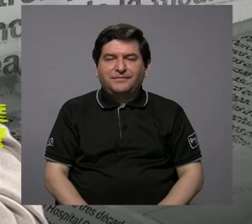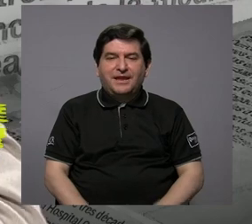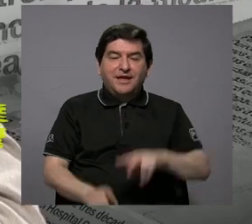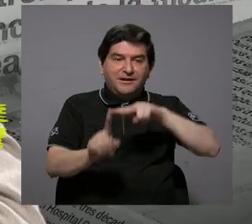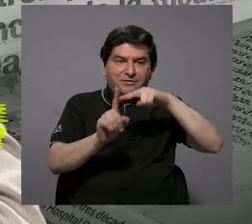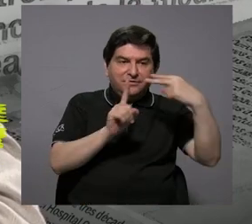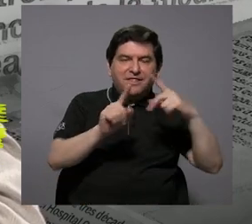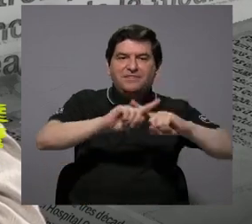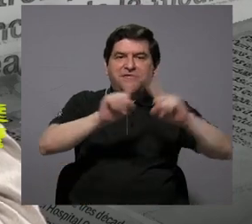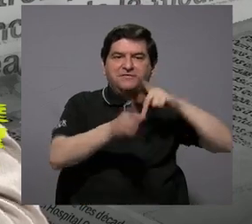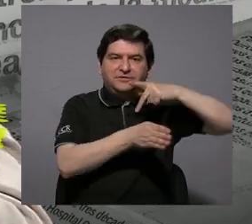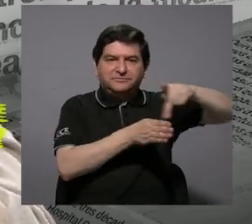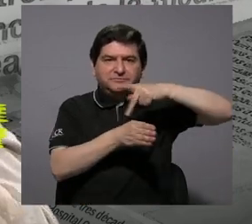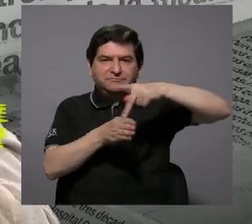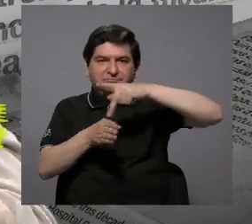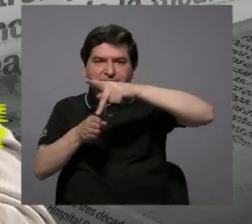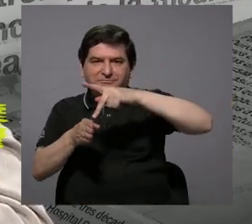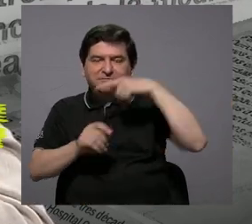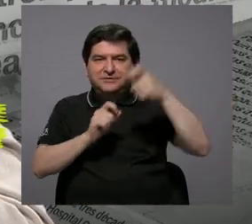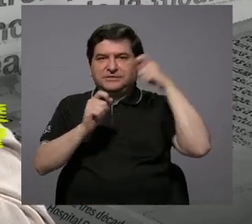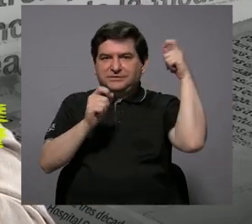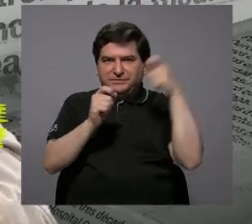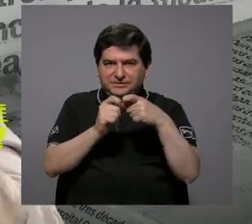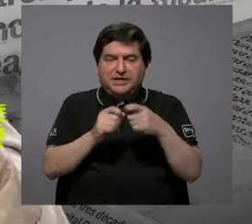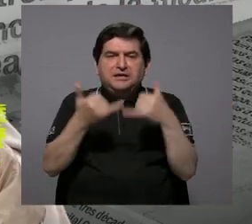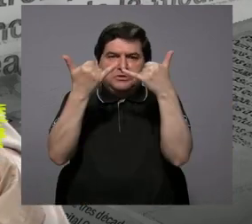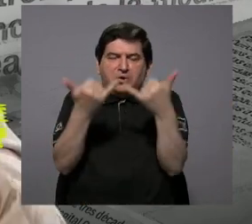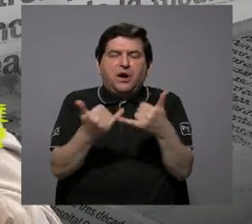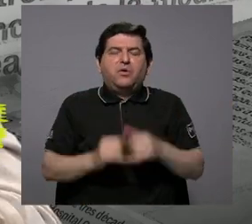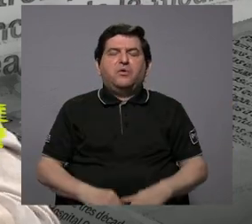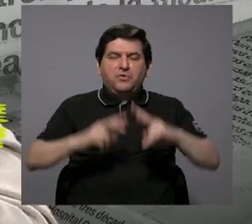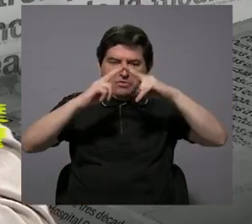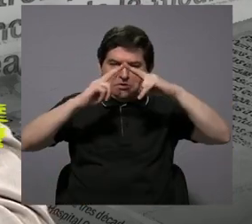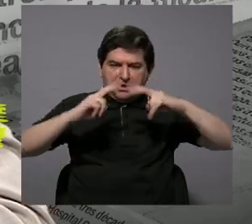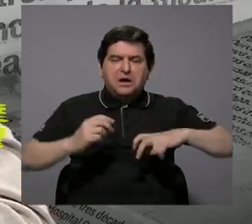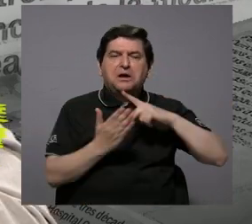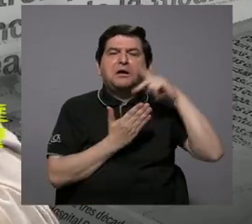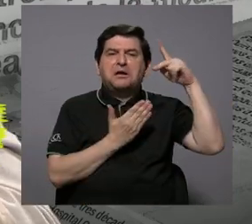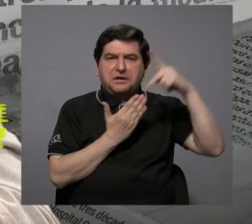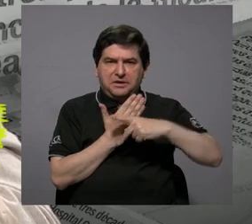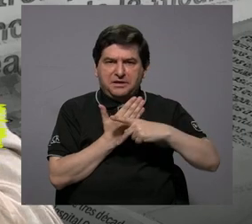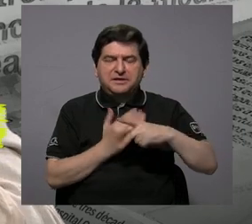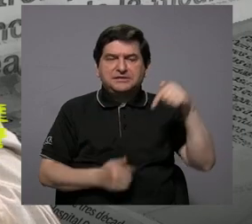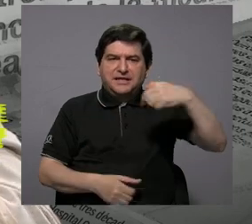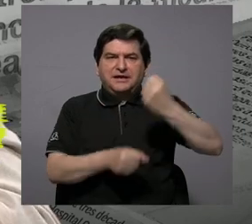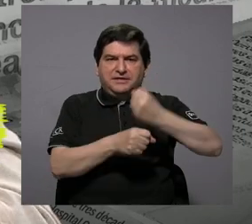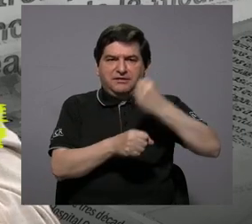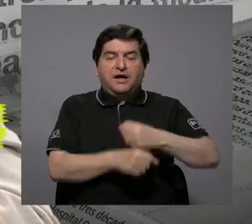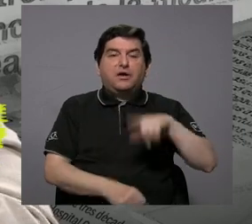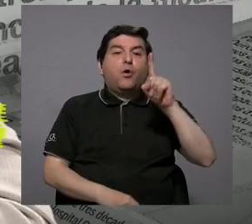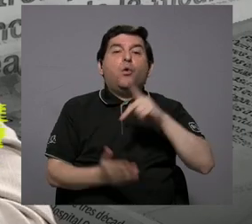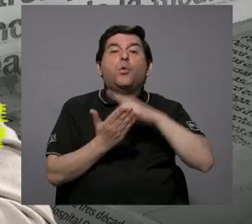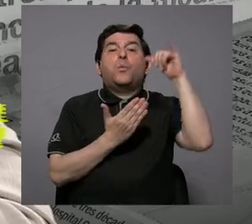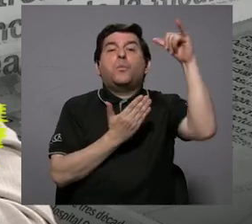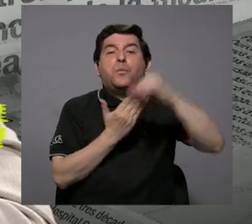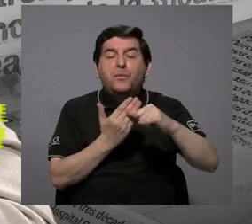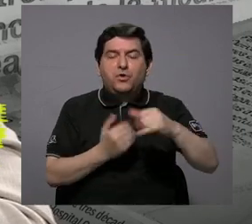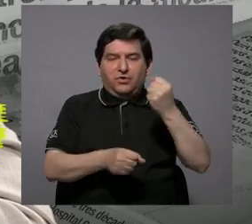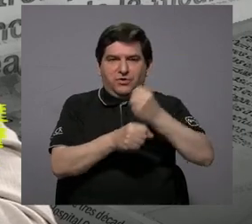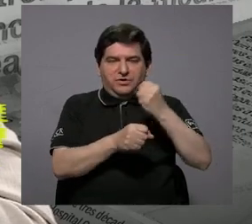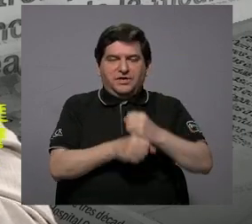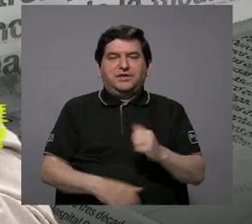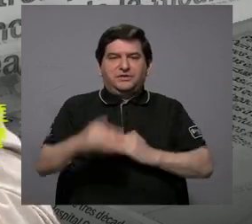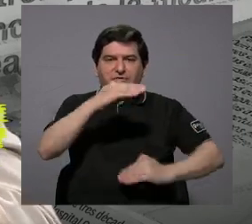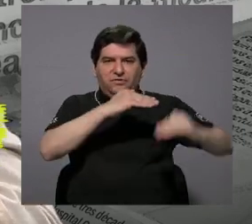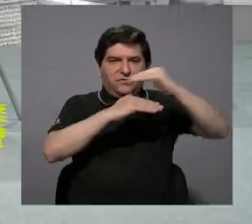un enfoque interdisciplinario. Específicamente ahorita podemos andar en el proyecto que venimos trabajando, uno de los proyectos que venimos trabajando desde